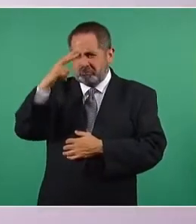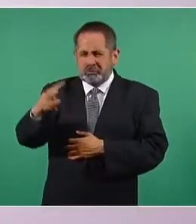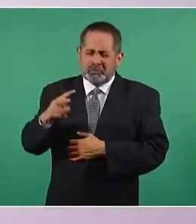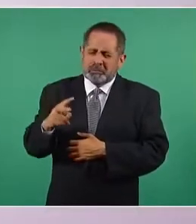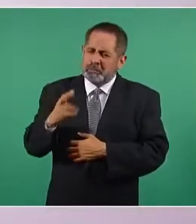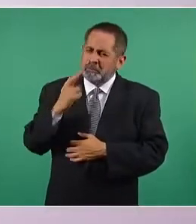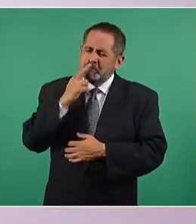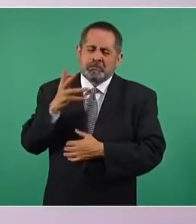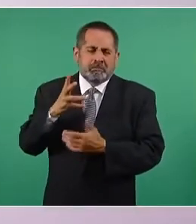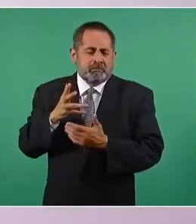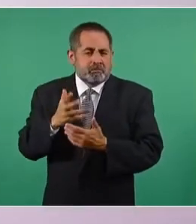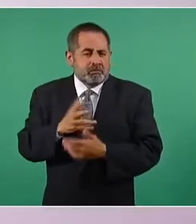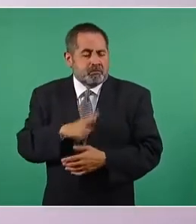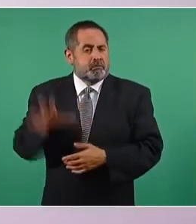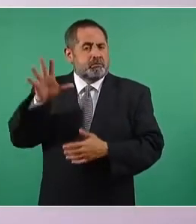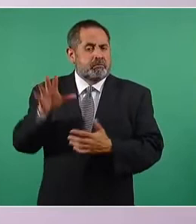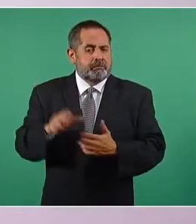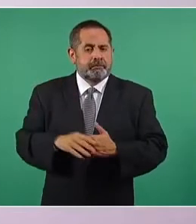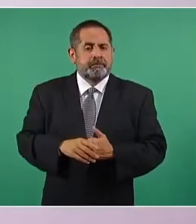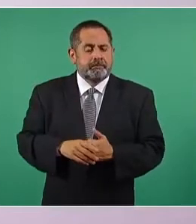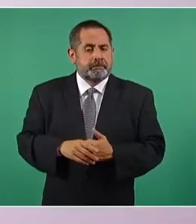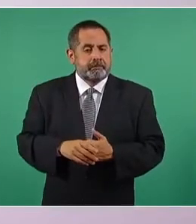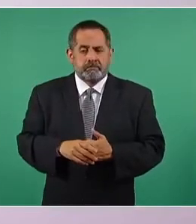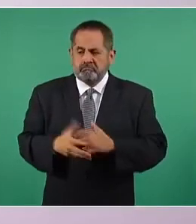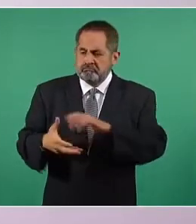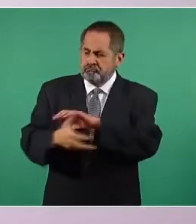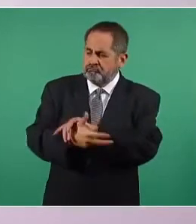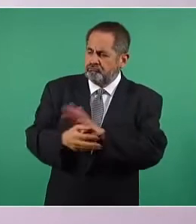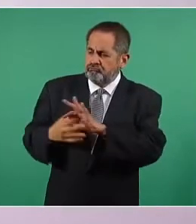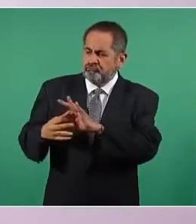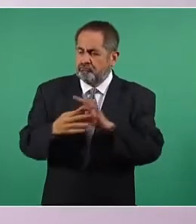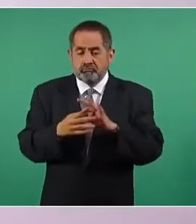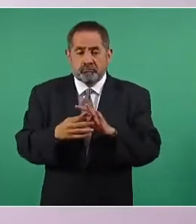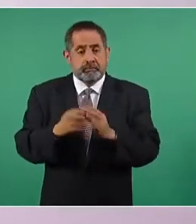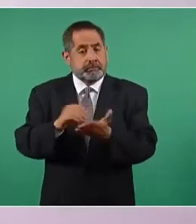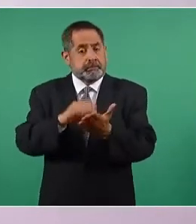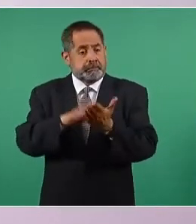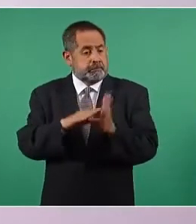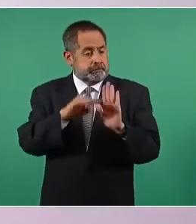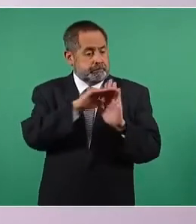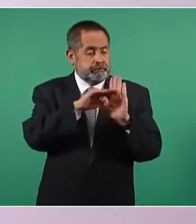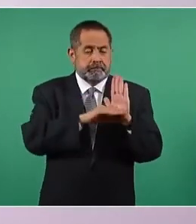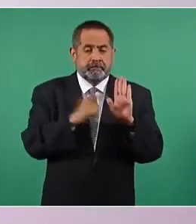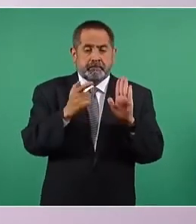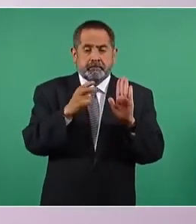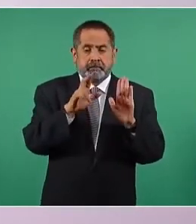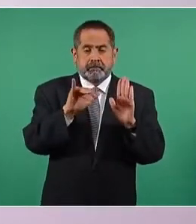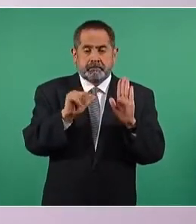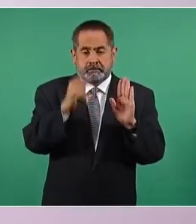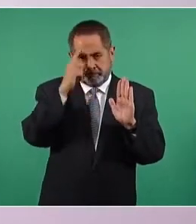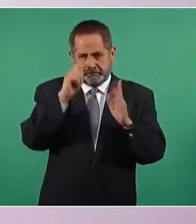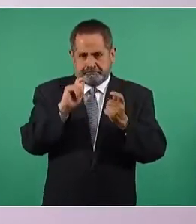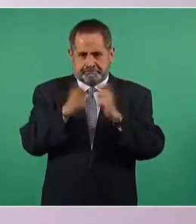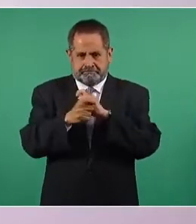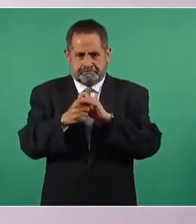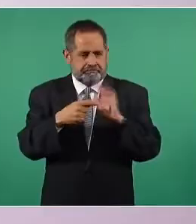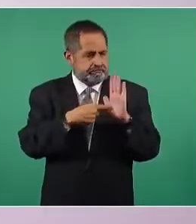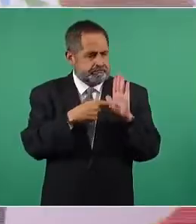La fraternidad, como se afirma en la guía ética para la transformación de México,